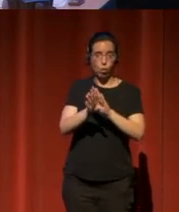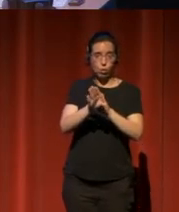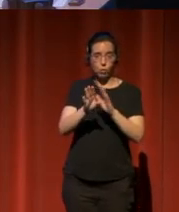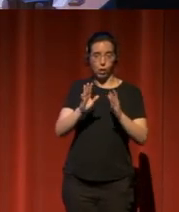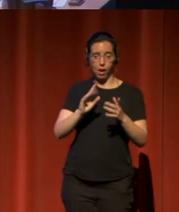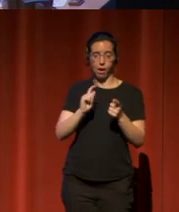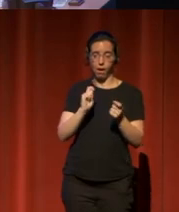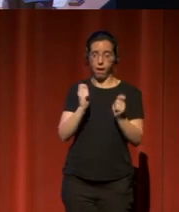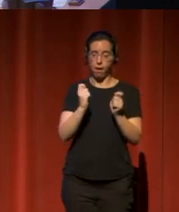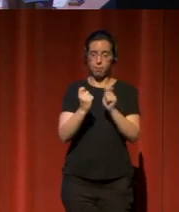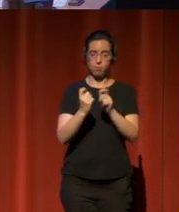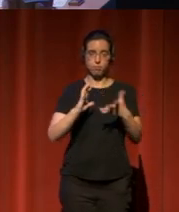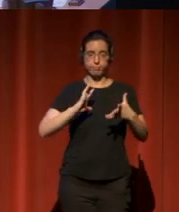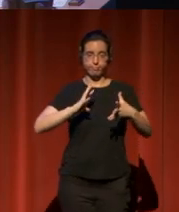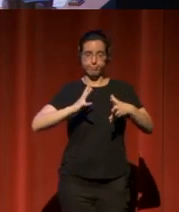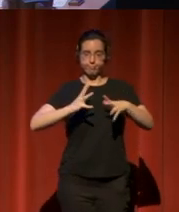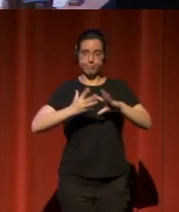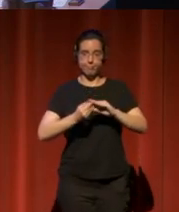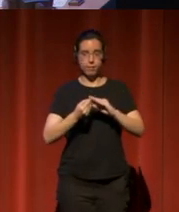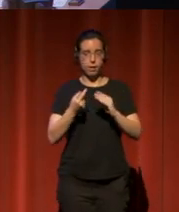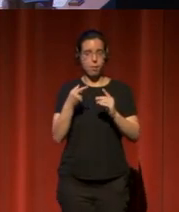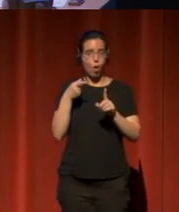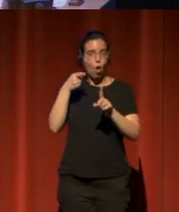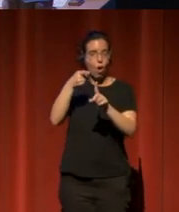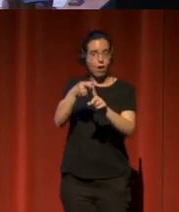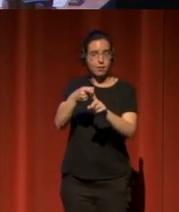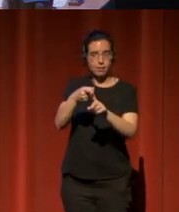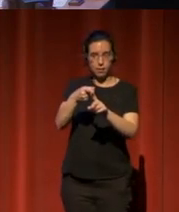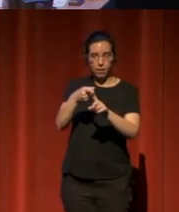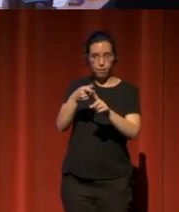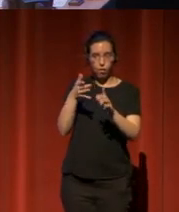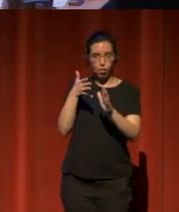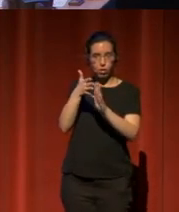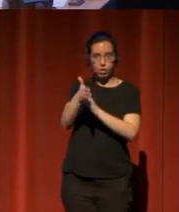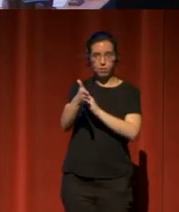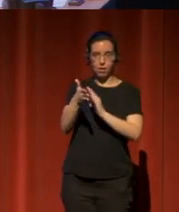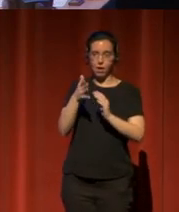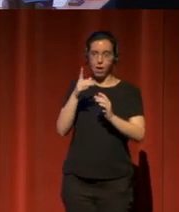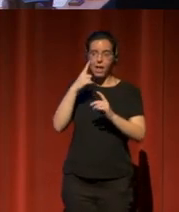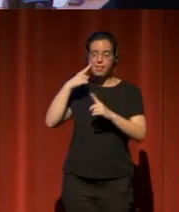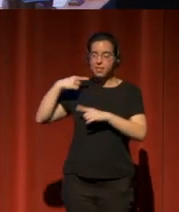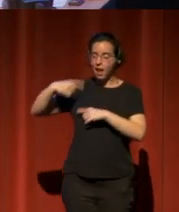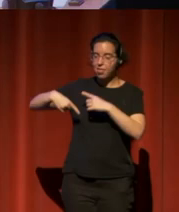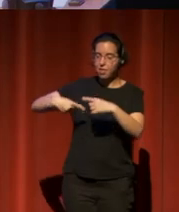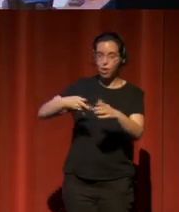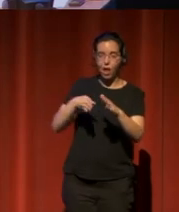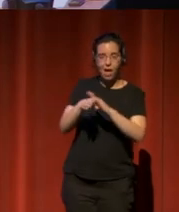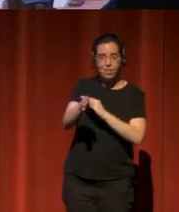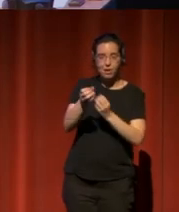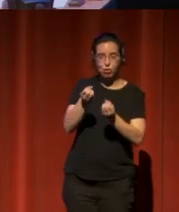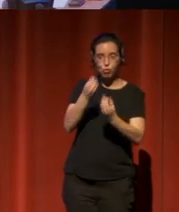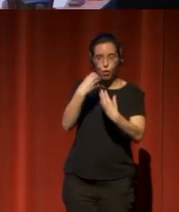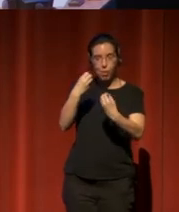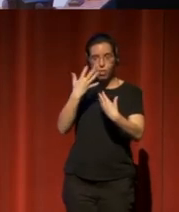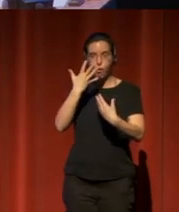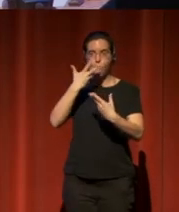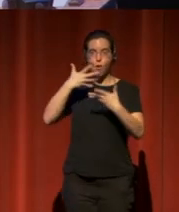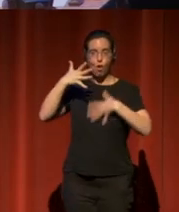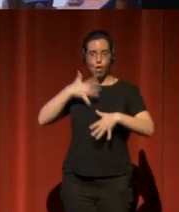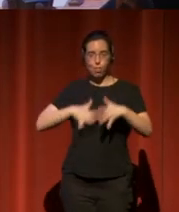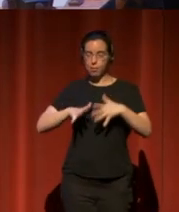que vendrán, pero con un objetivo mucho más ambicioso, que supere, que trascienda el tradicional acceso a la información y al conocimiento.